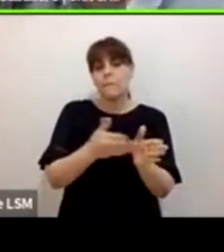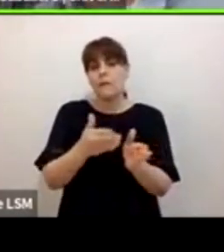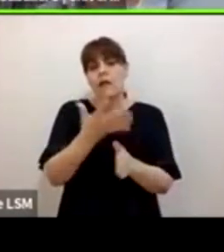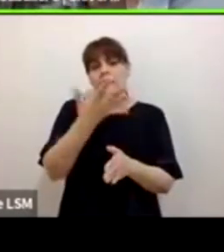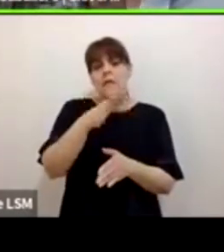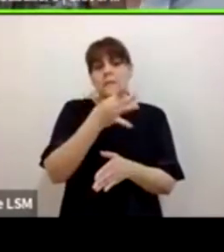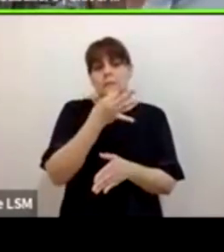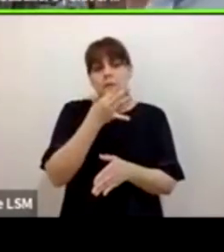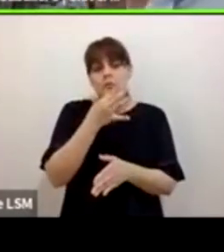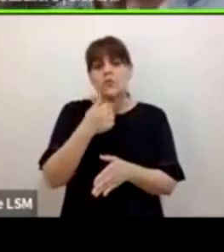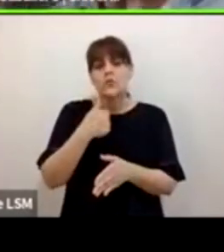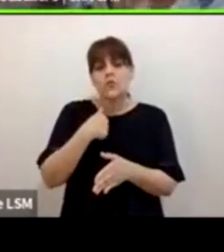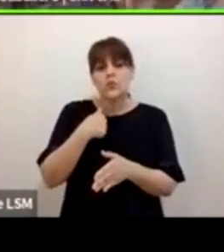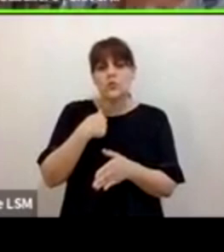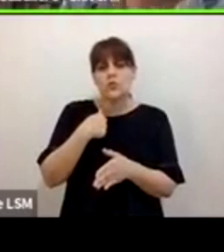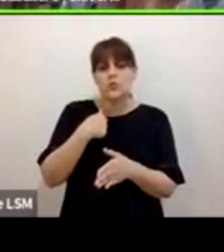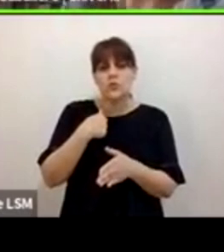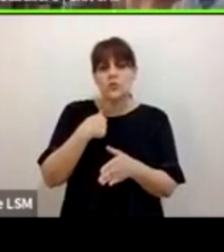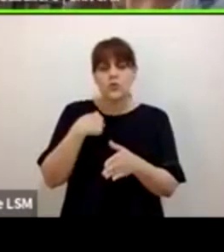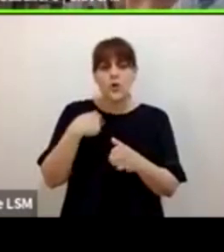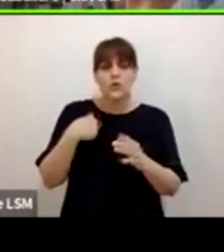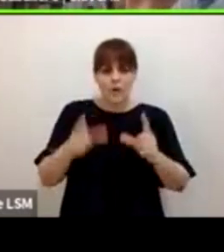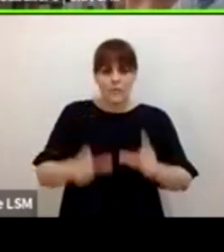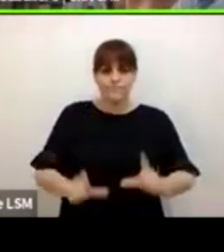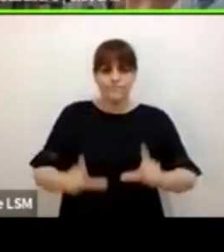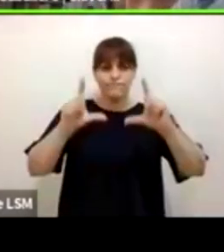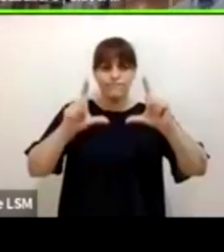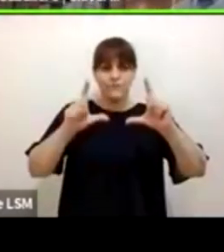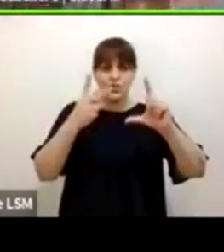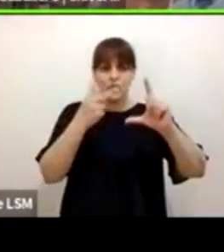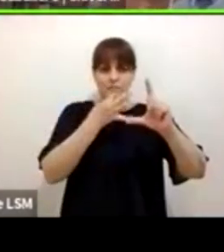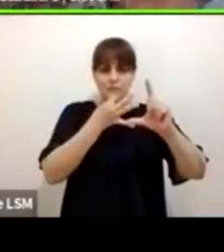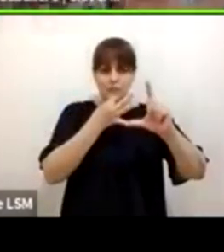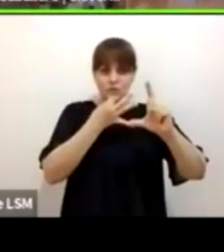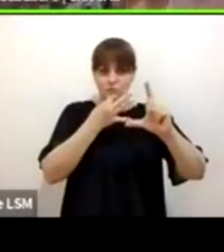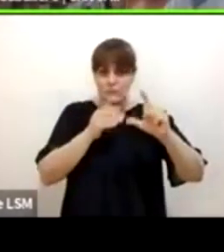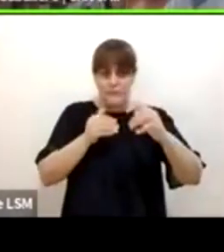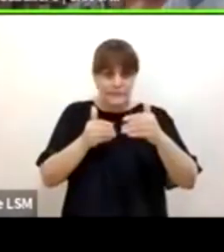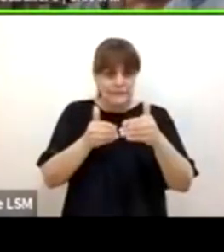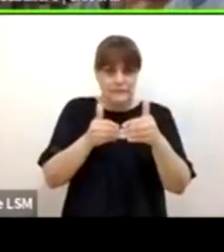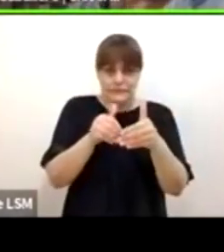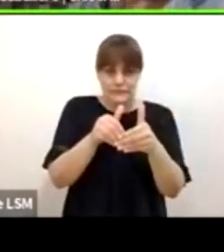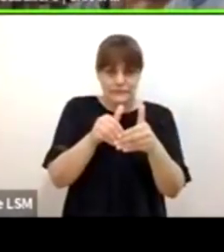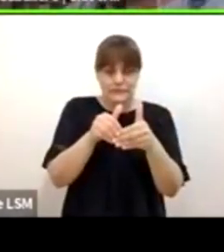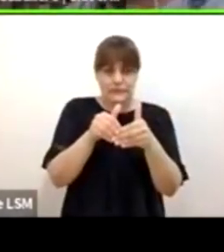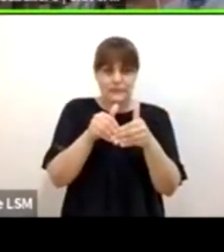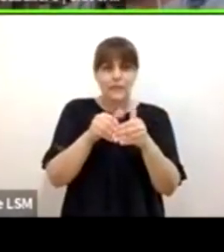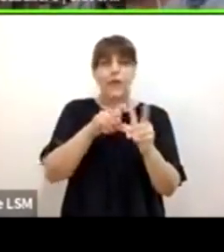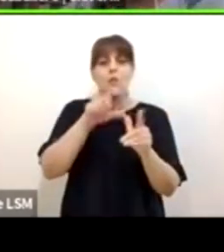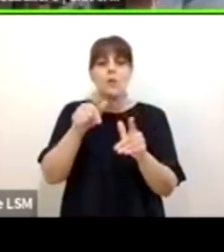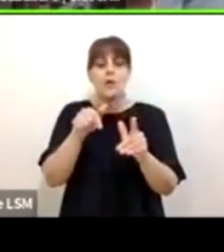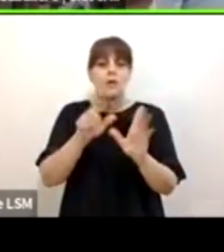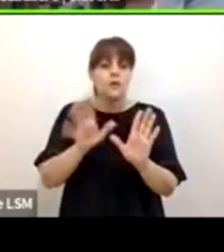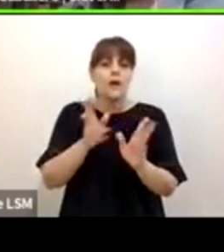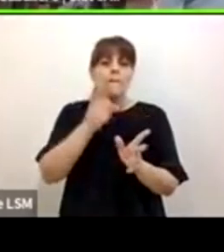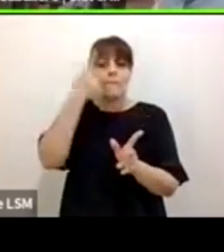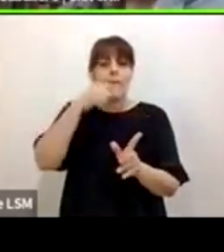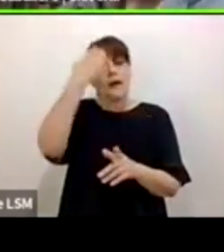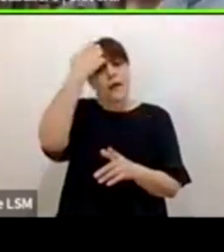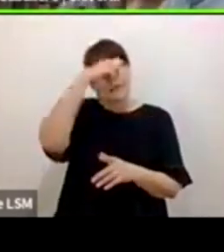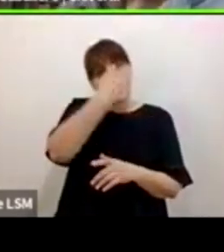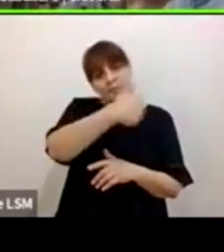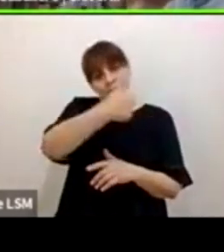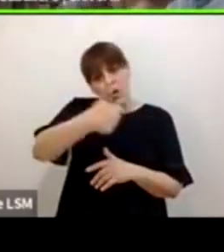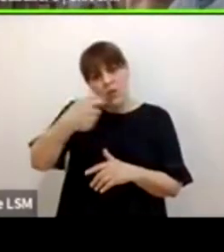Yo me tomaré la libertad de poner un cartoncito cuando falten dos y luego el tiempo para que nos compartan su experiencia. Entonces,